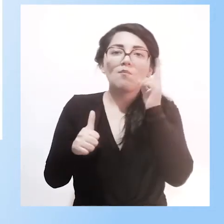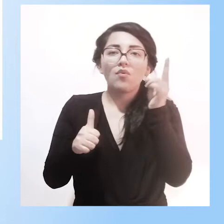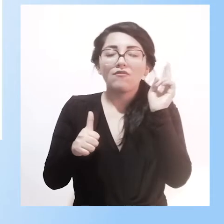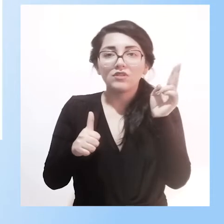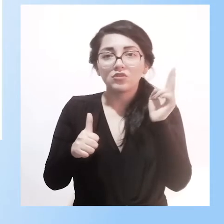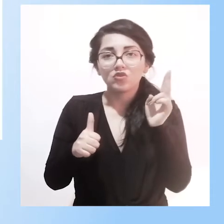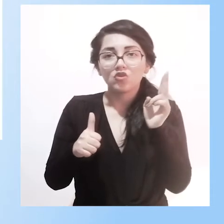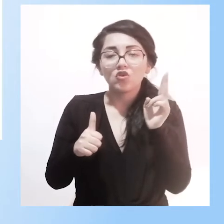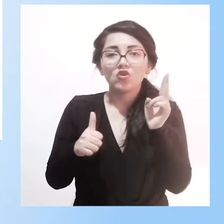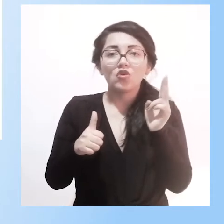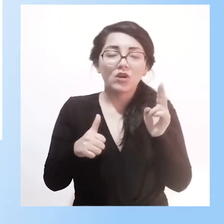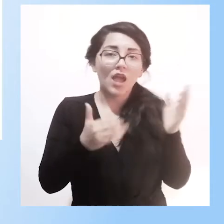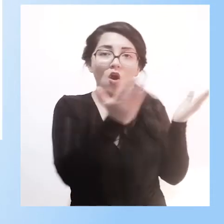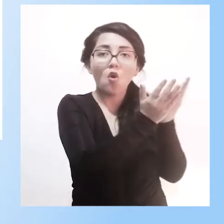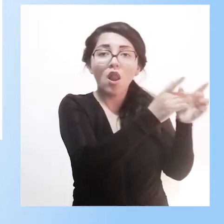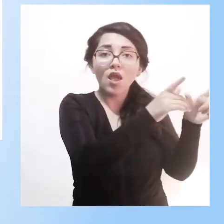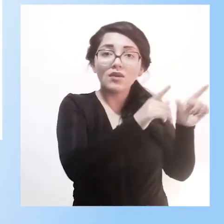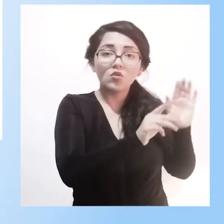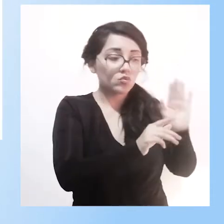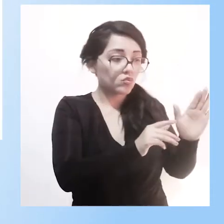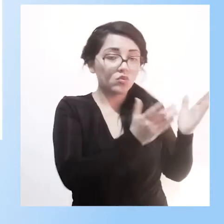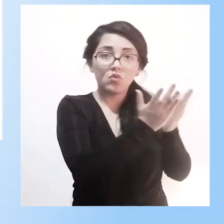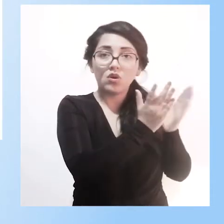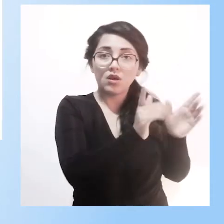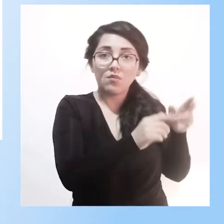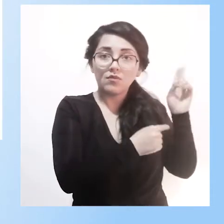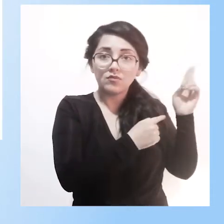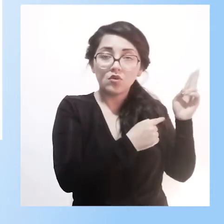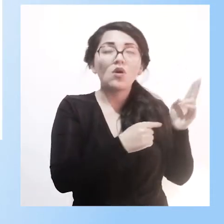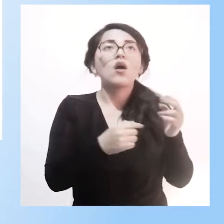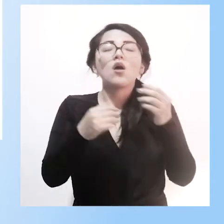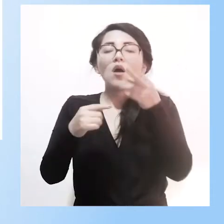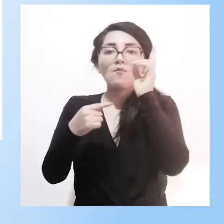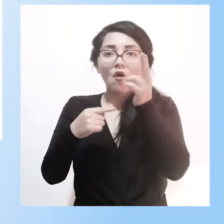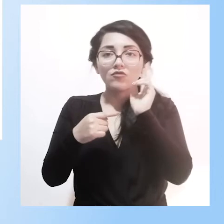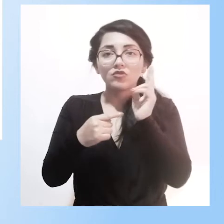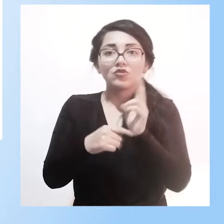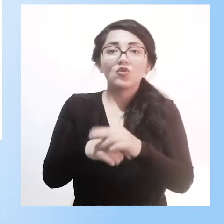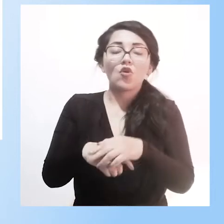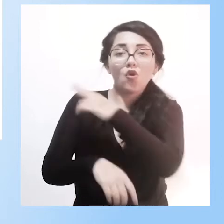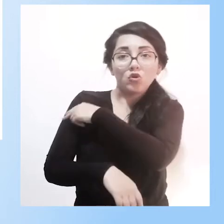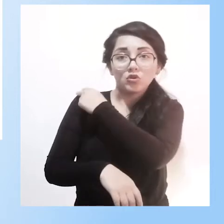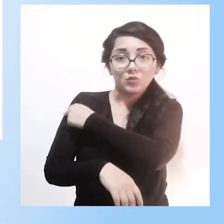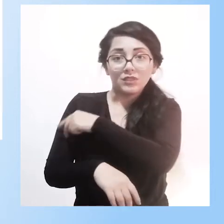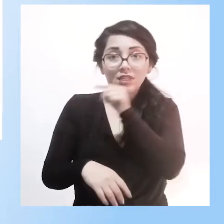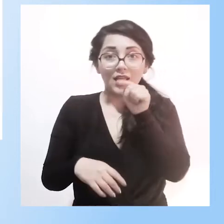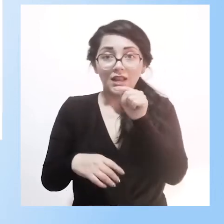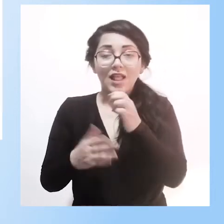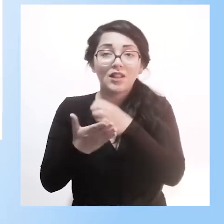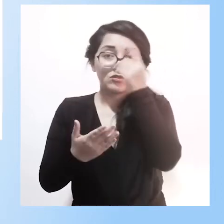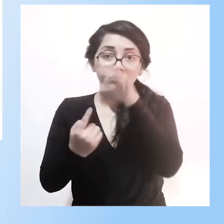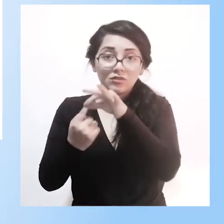de la escuela de referencia, el docente de educación especial que está radicado en el centro de salud,